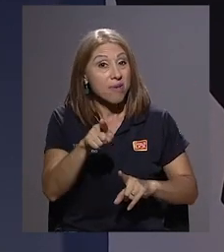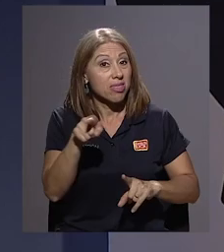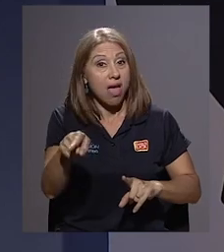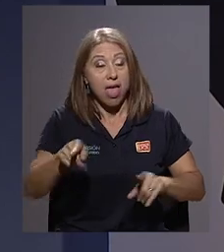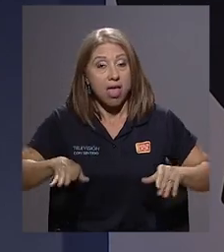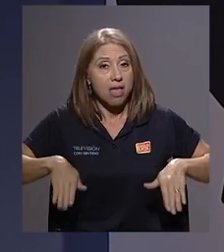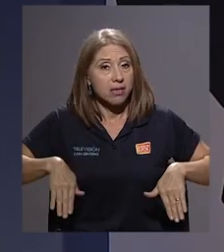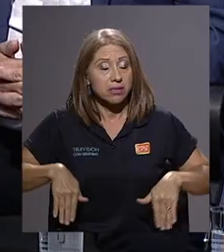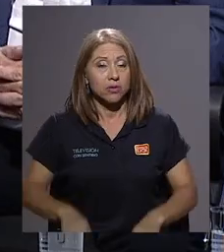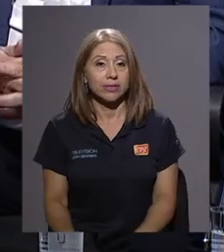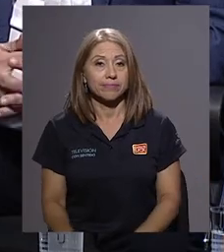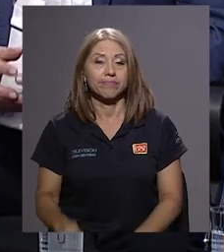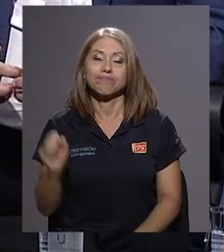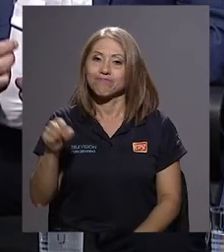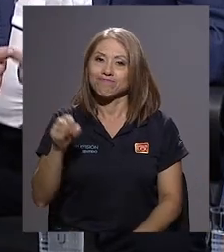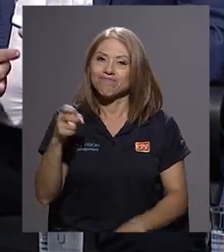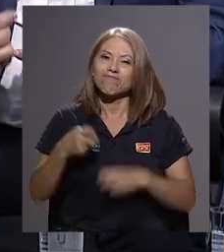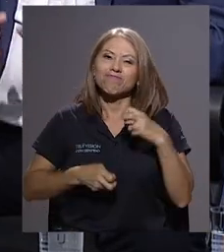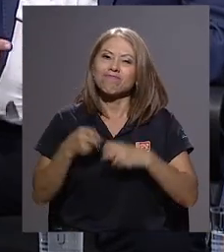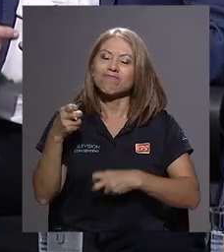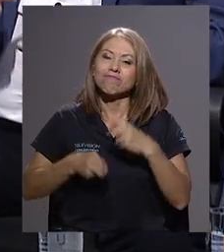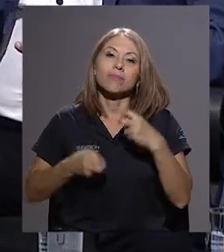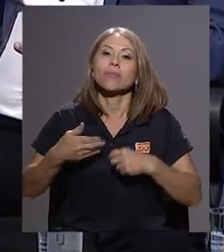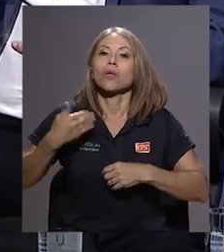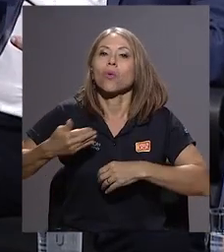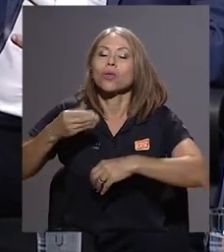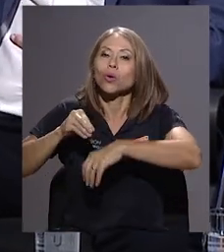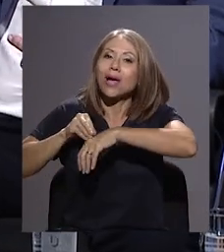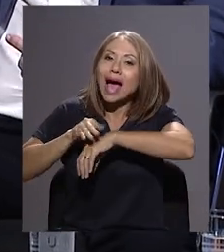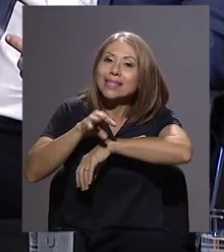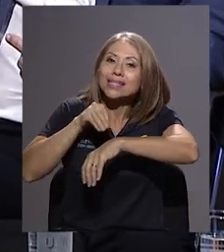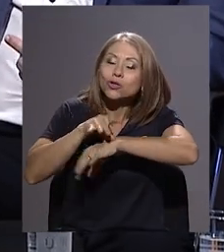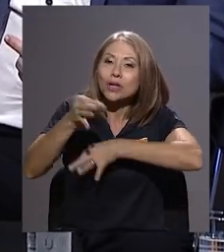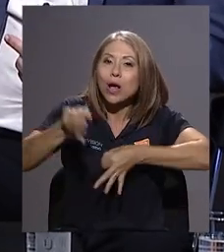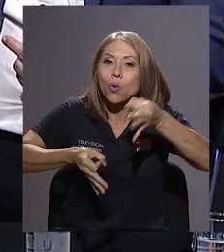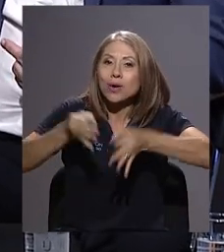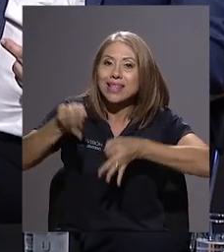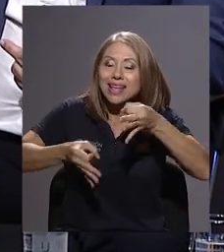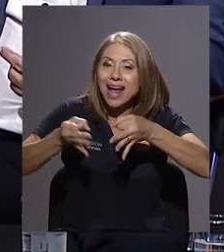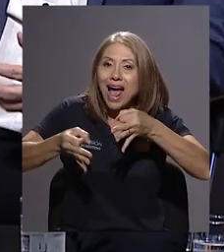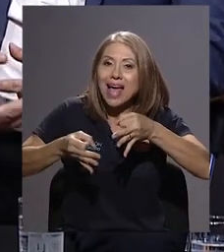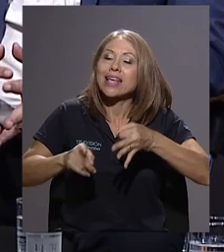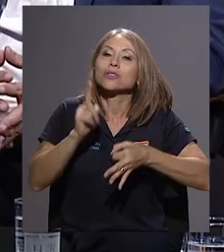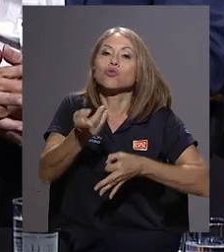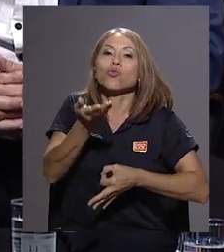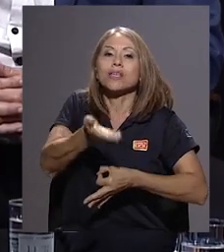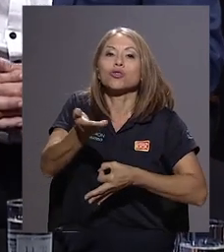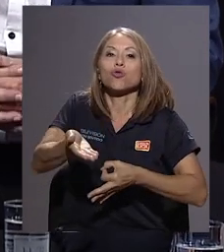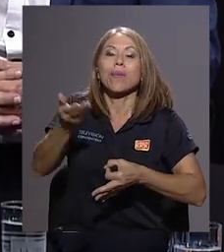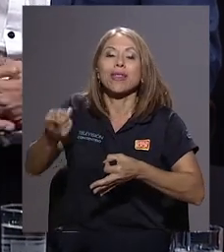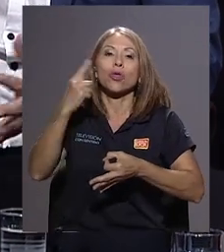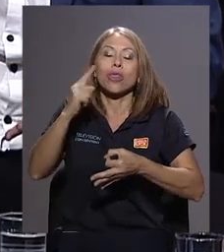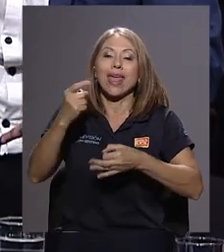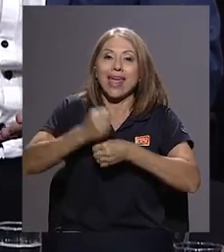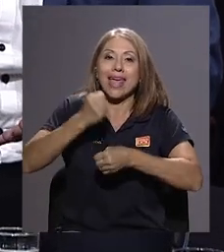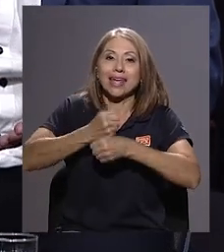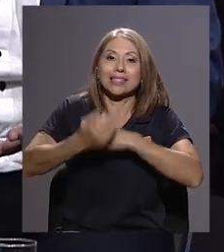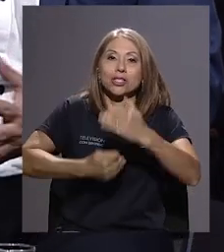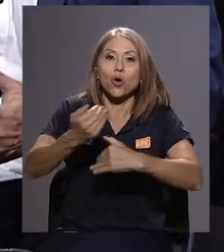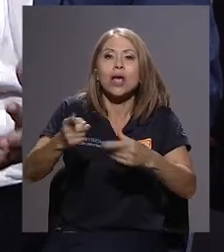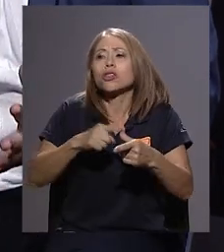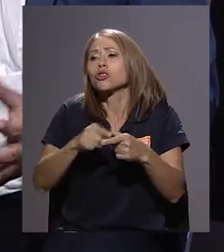es así. Sí, el problema es cuando la asesoría jurídica se vuelve en el instrumento de gestión. Y entonces